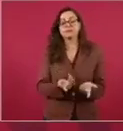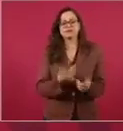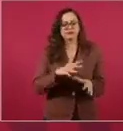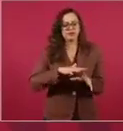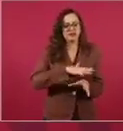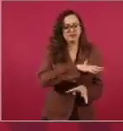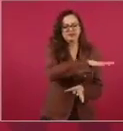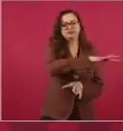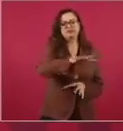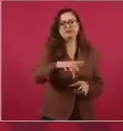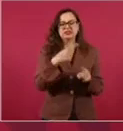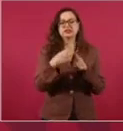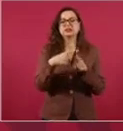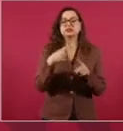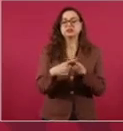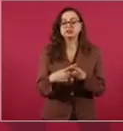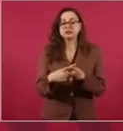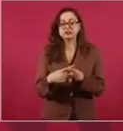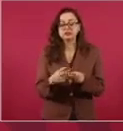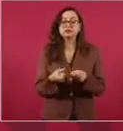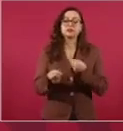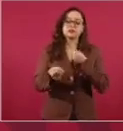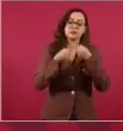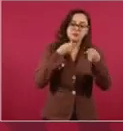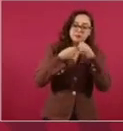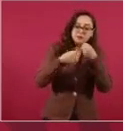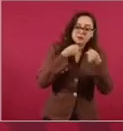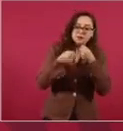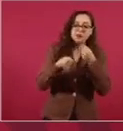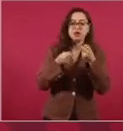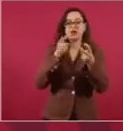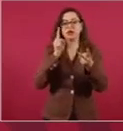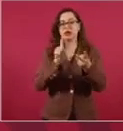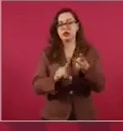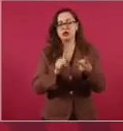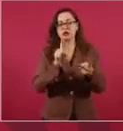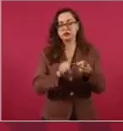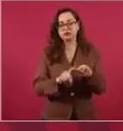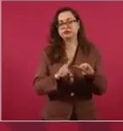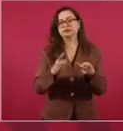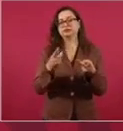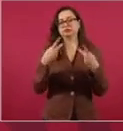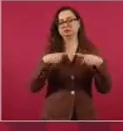intelectuales